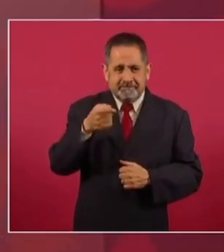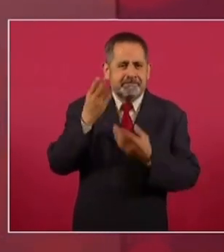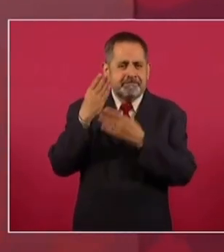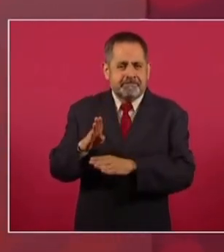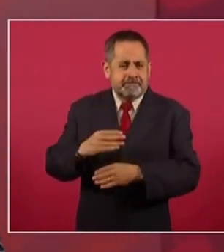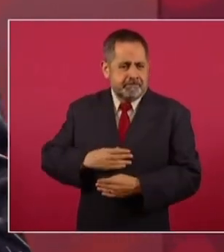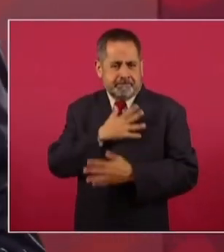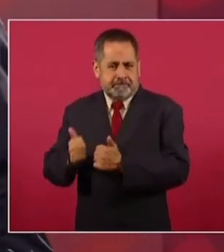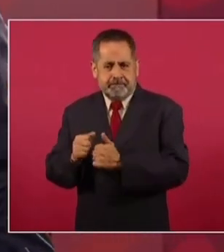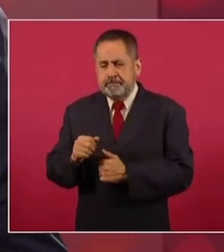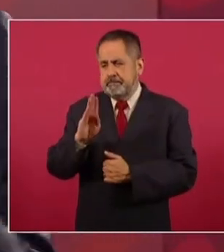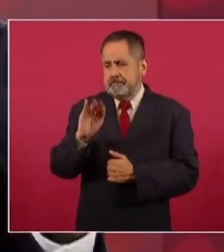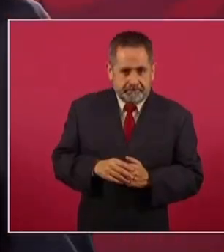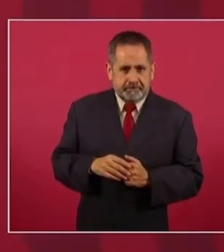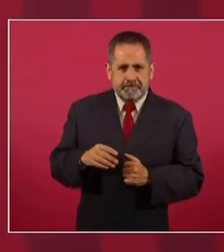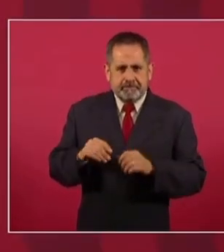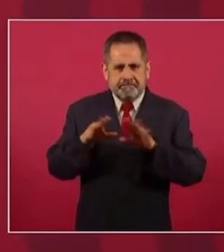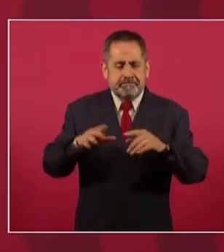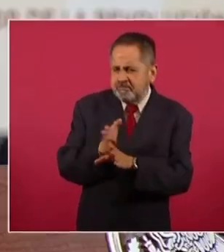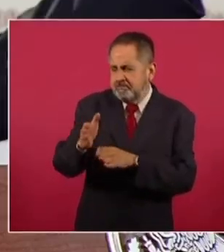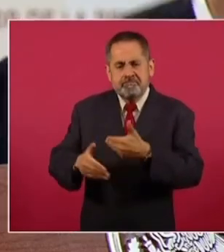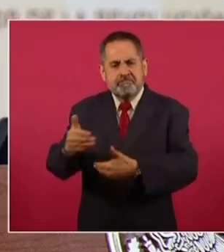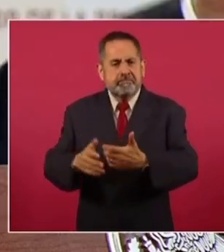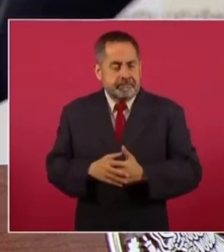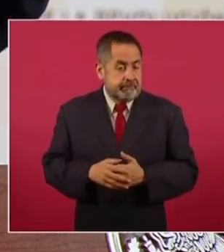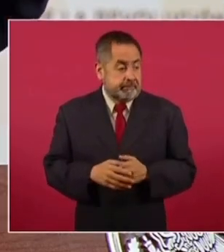del Bienestar? Primero, de Zumba,